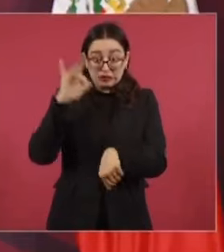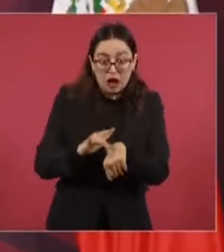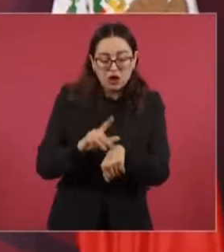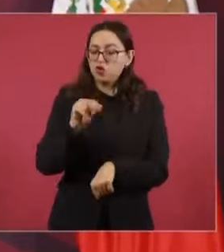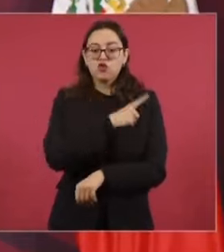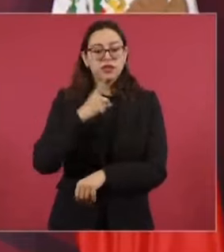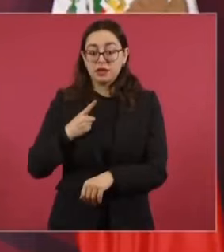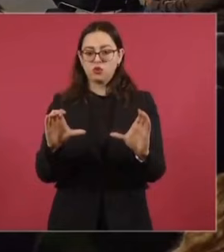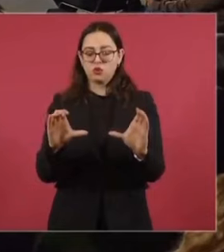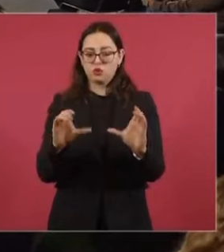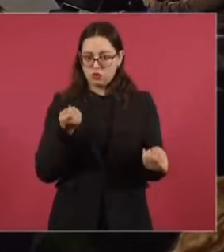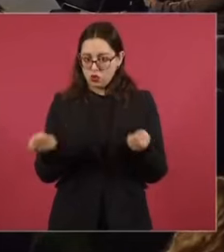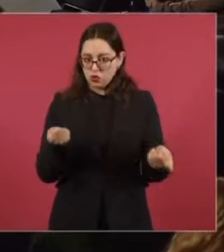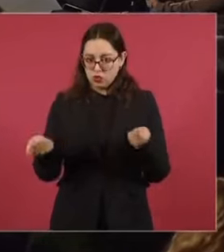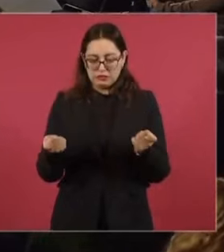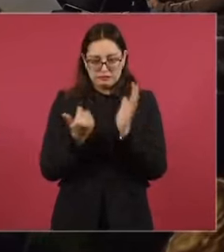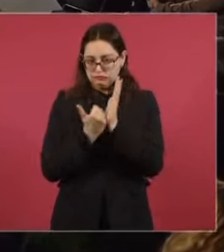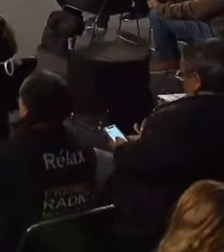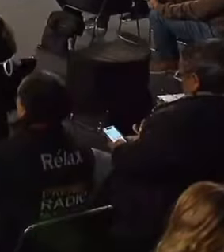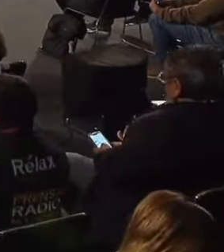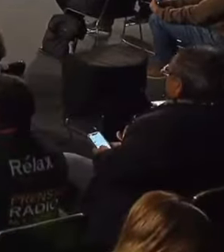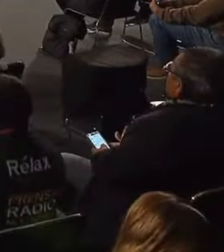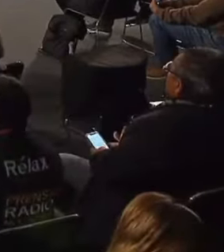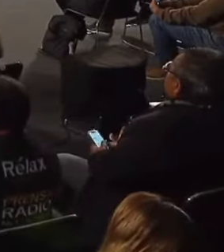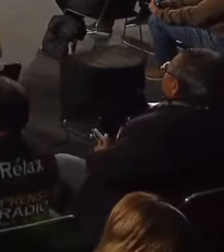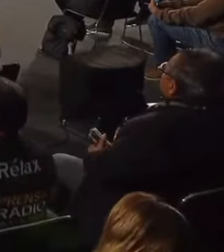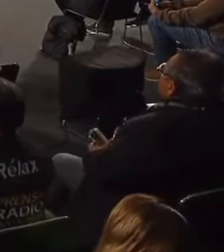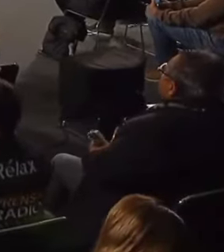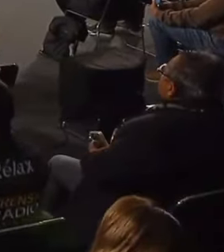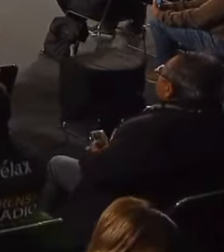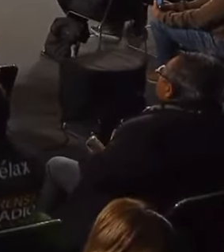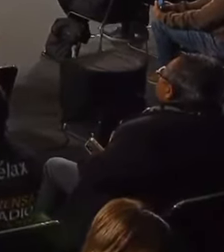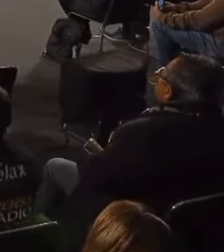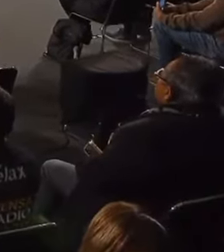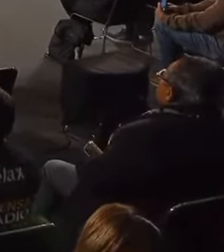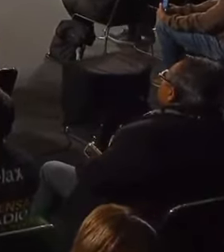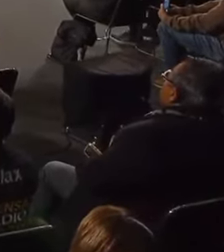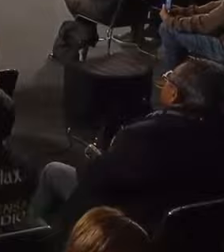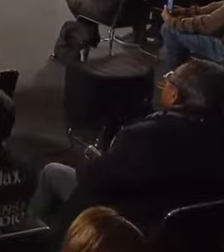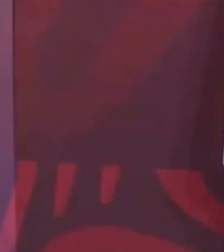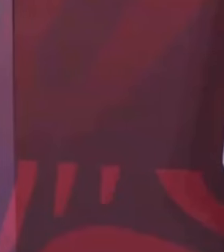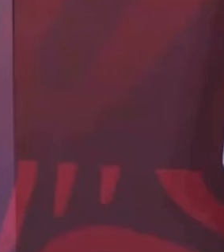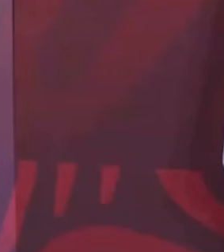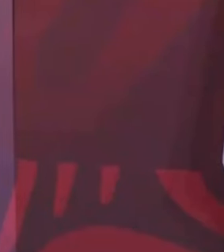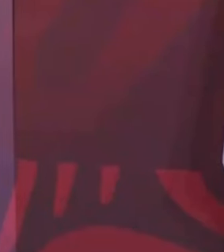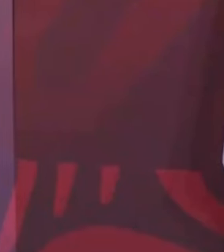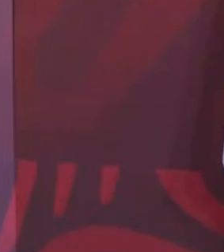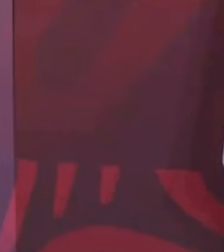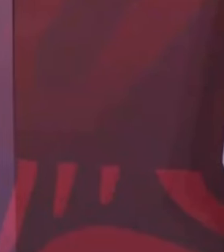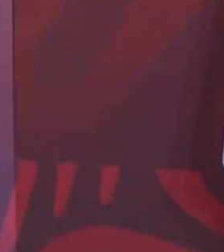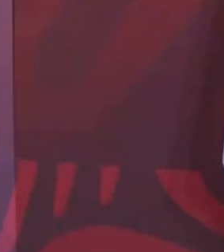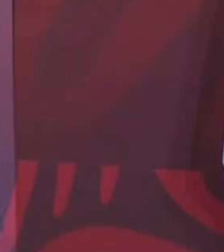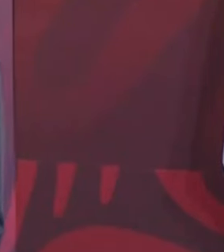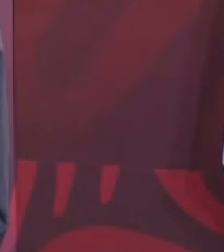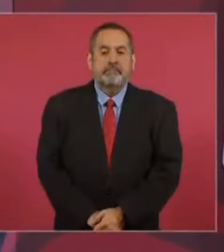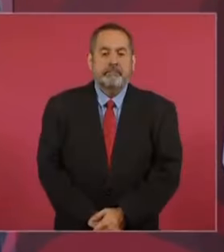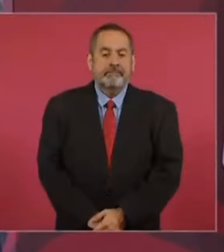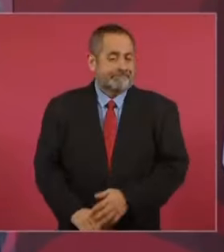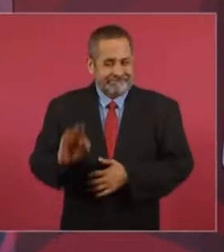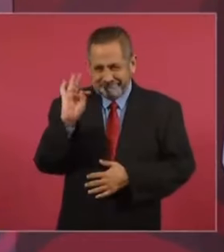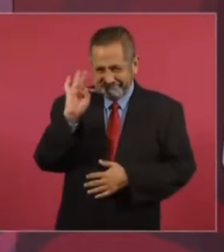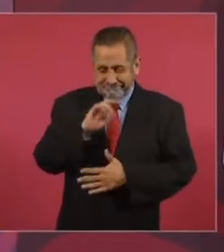sobre todo de los químicos. Ahí está la clave, porque si aumenta el consumo, ya es